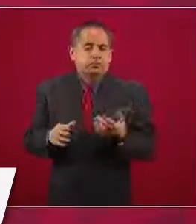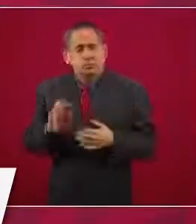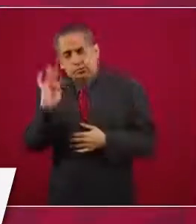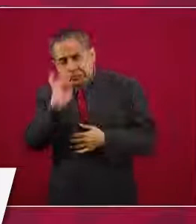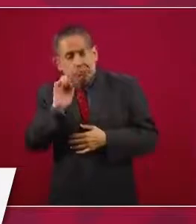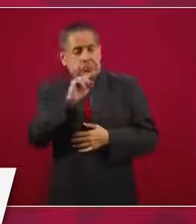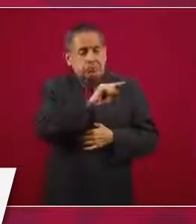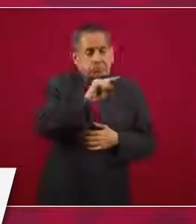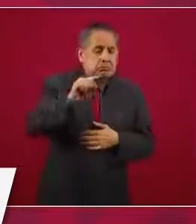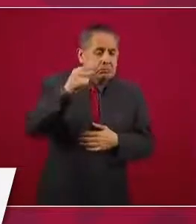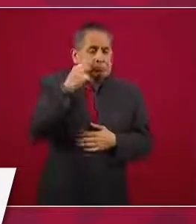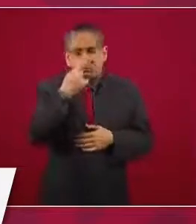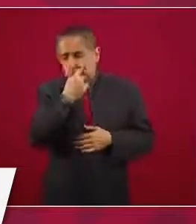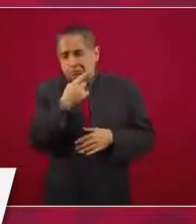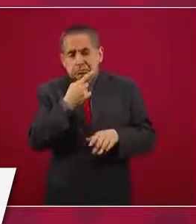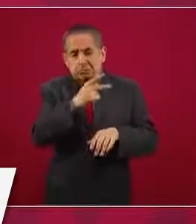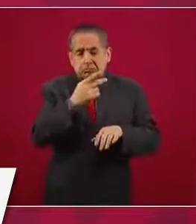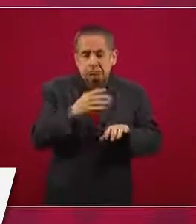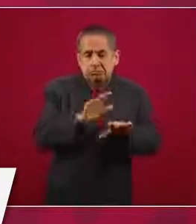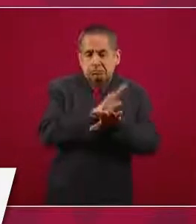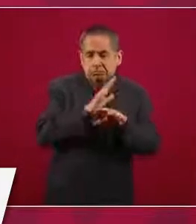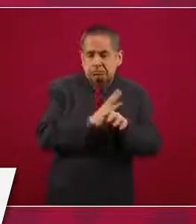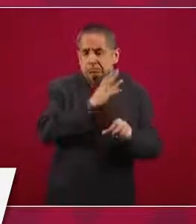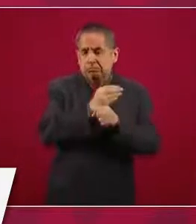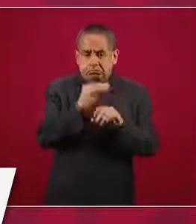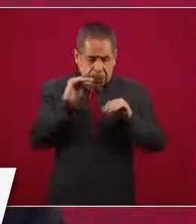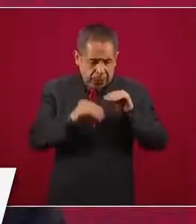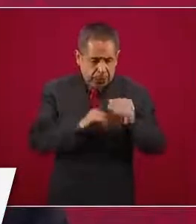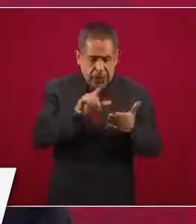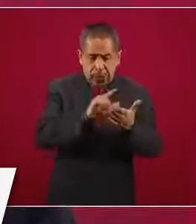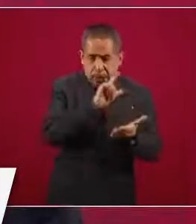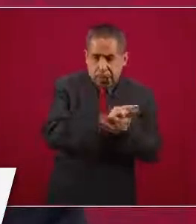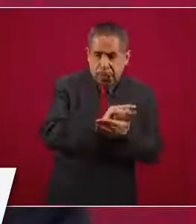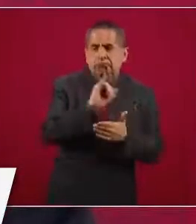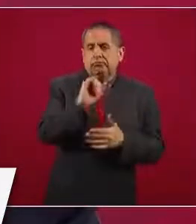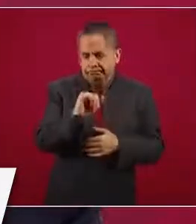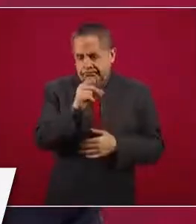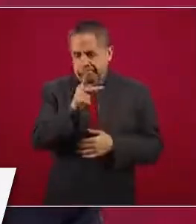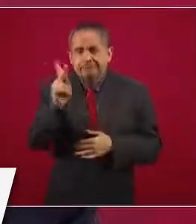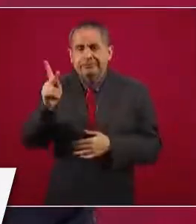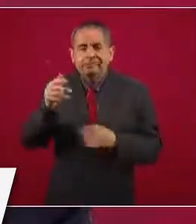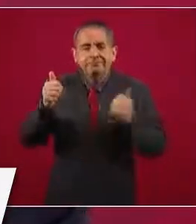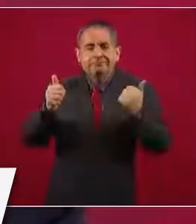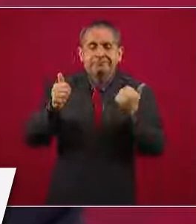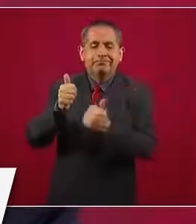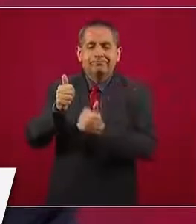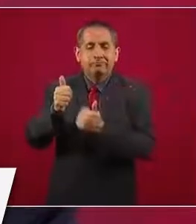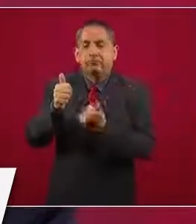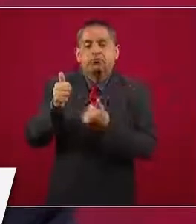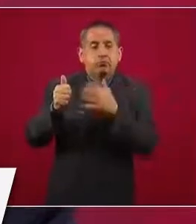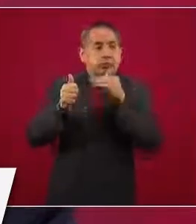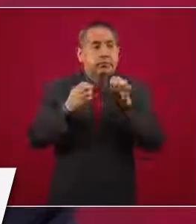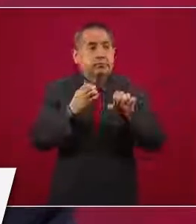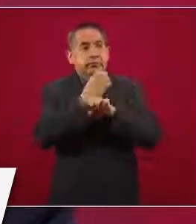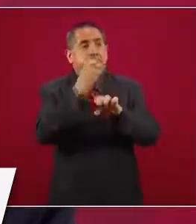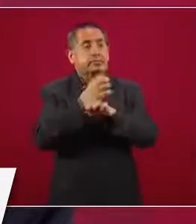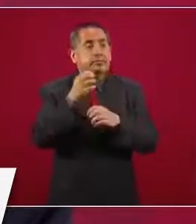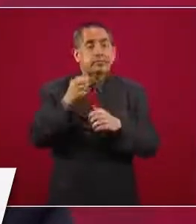también legislar siempre y cuando no se